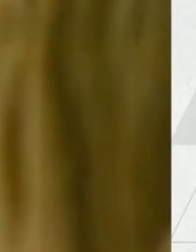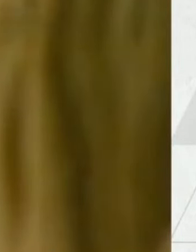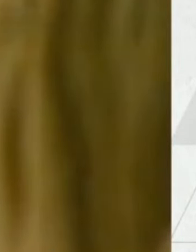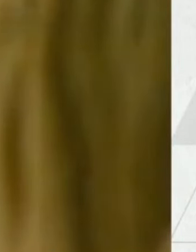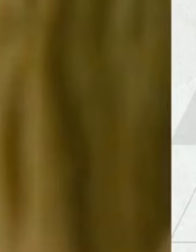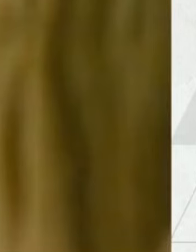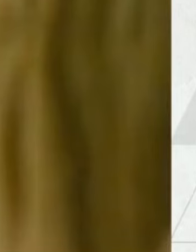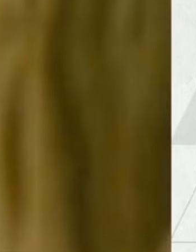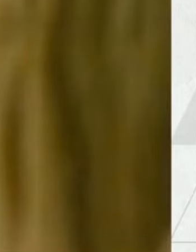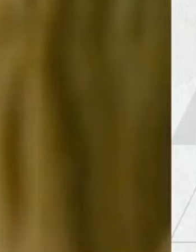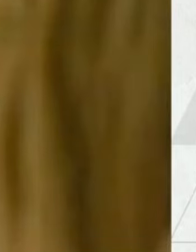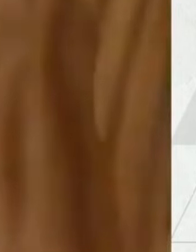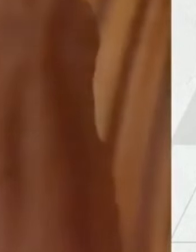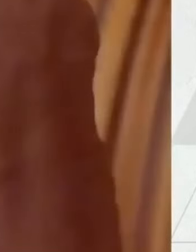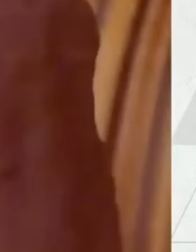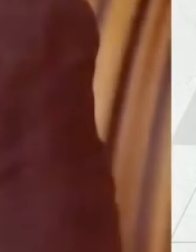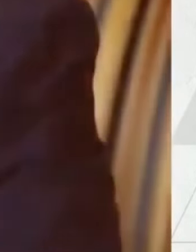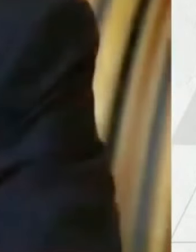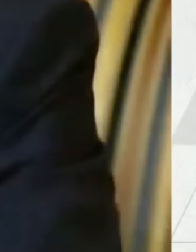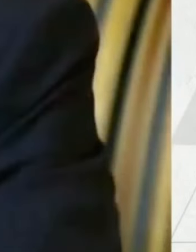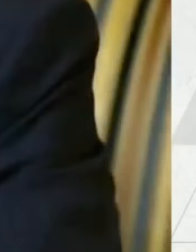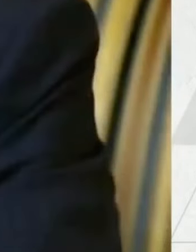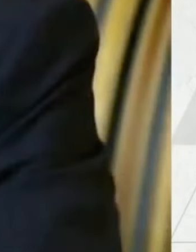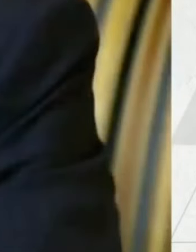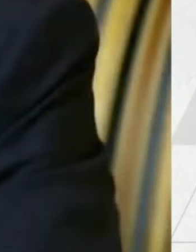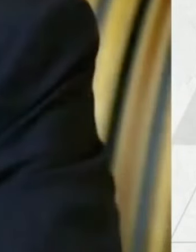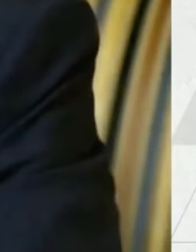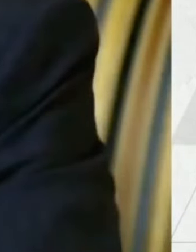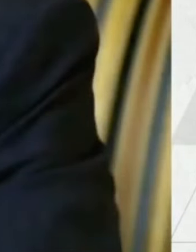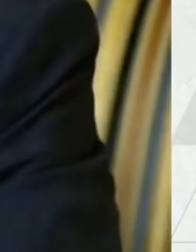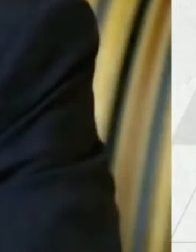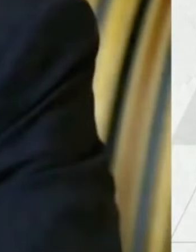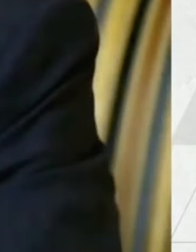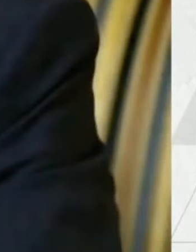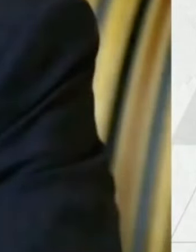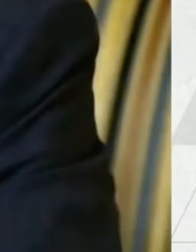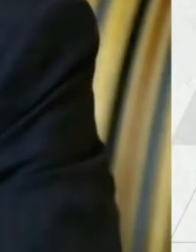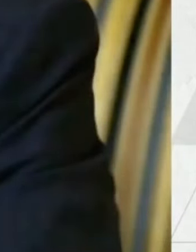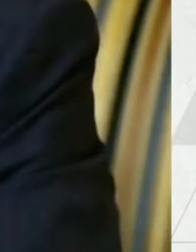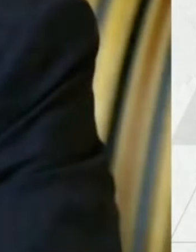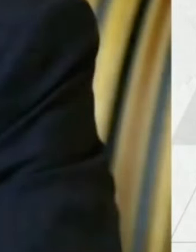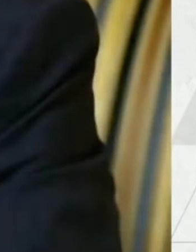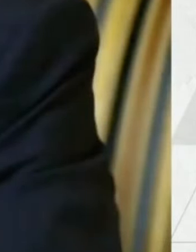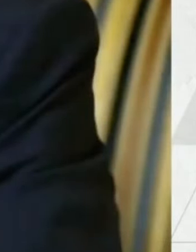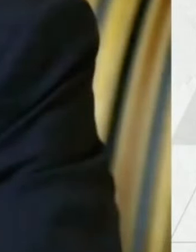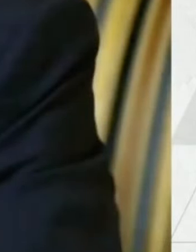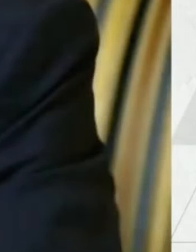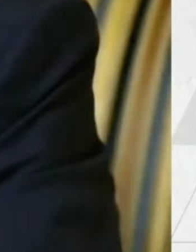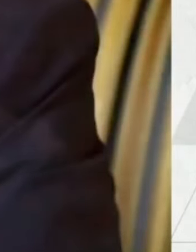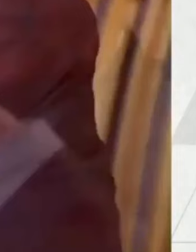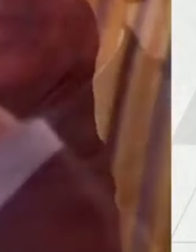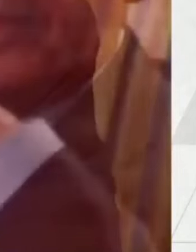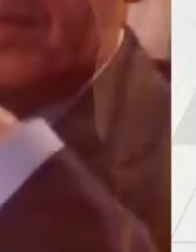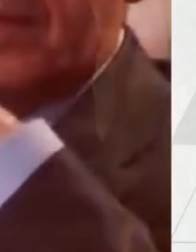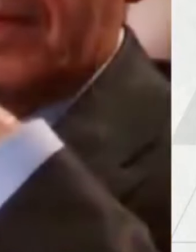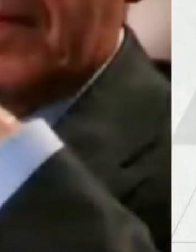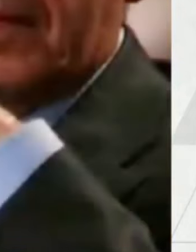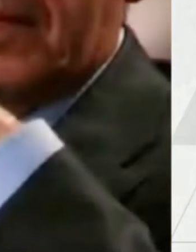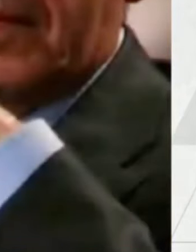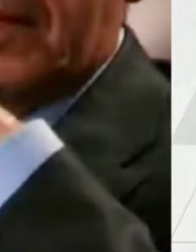cultural, sino quizá mucho más gravemente con los beneficiarios de los programas sociales, que es que